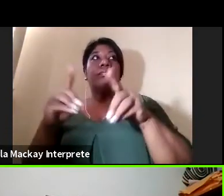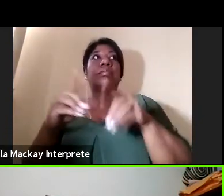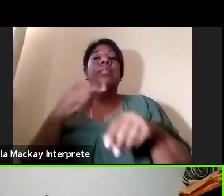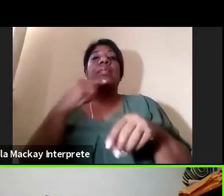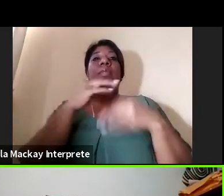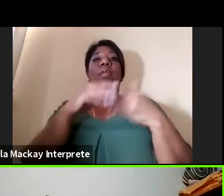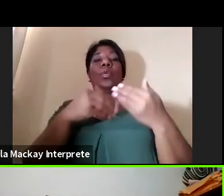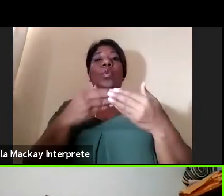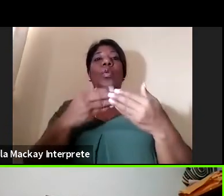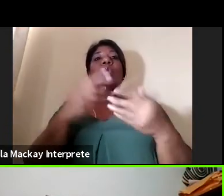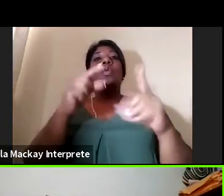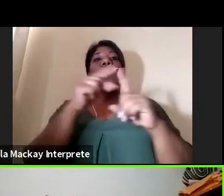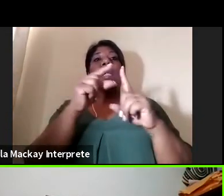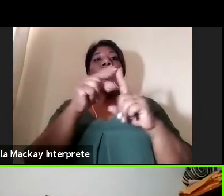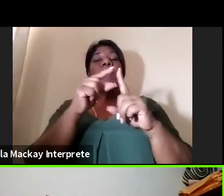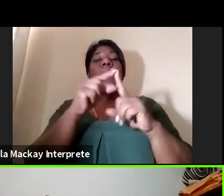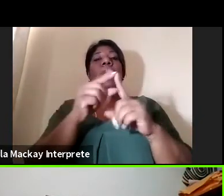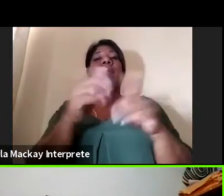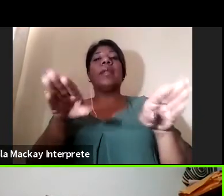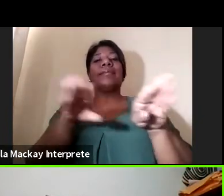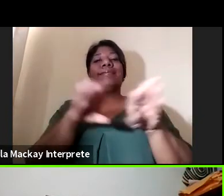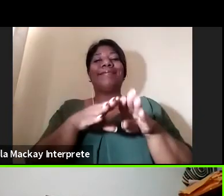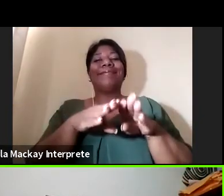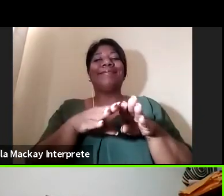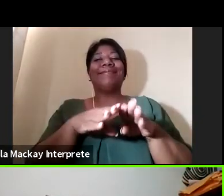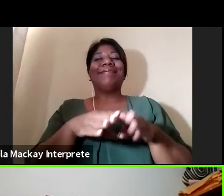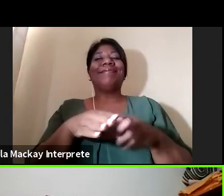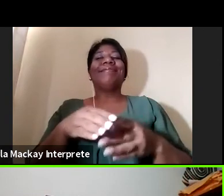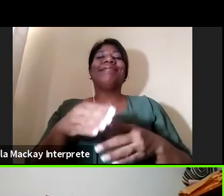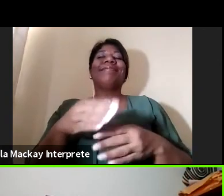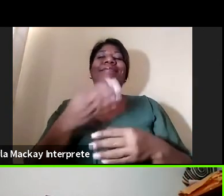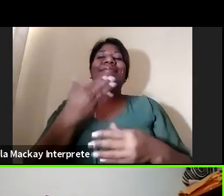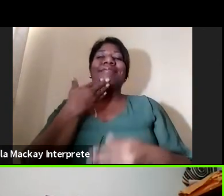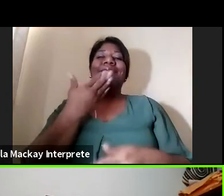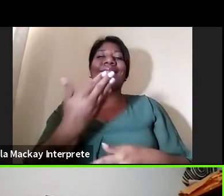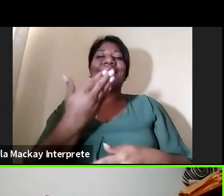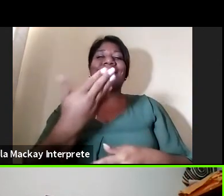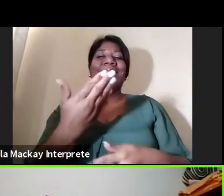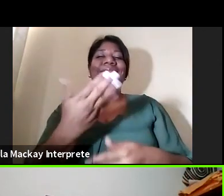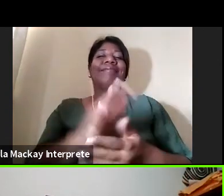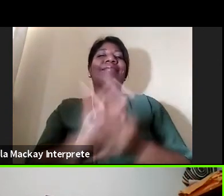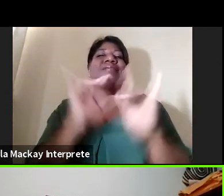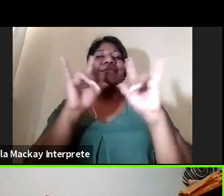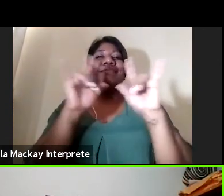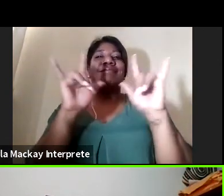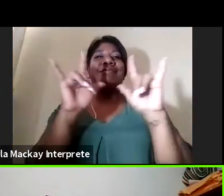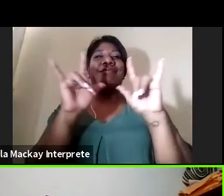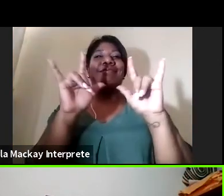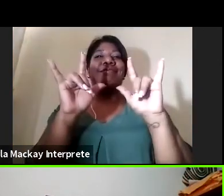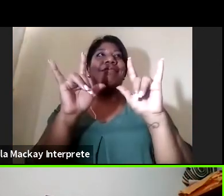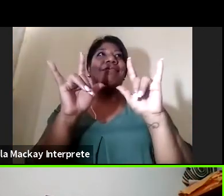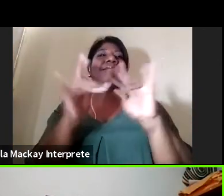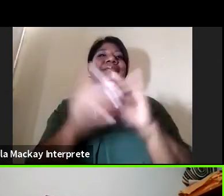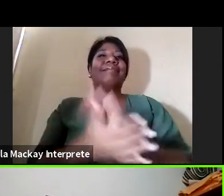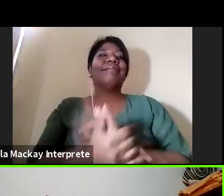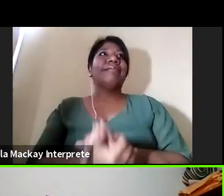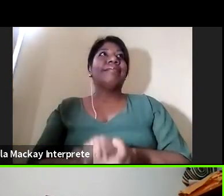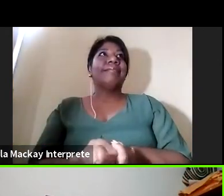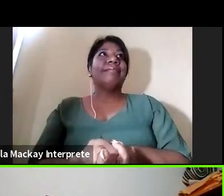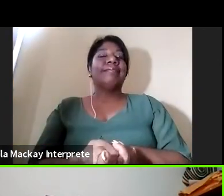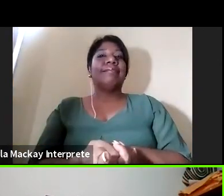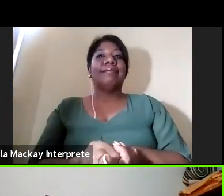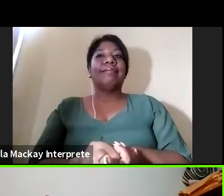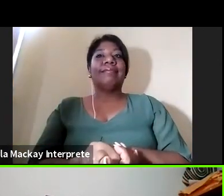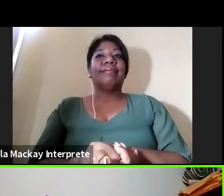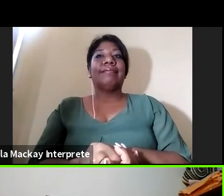agradecer a Carla una vez más todo el apoyo que nos da y al doctor Raúl que sabemos que trabaja